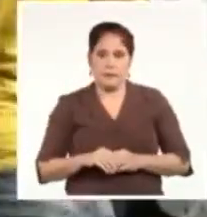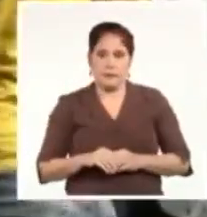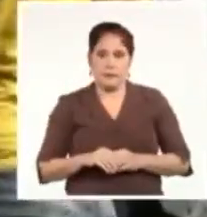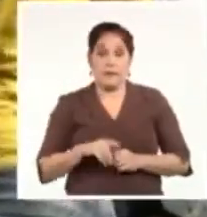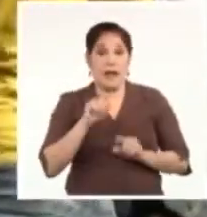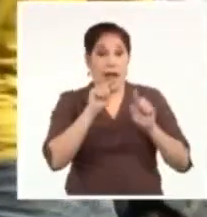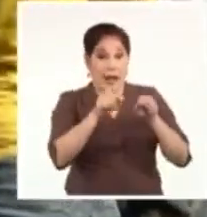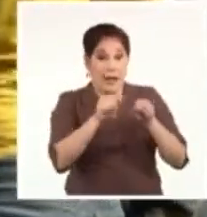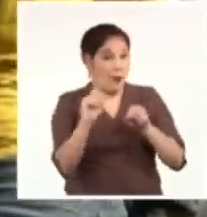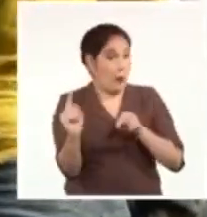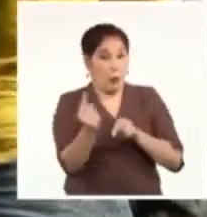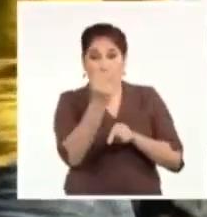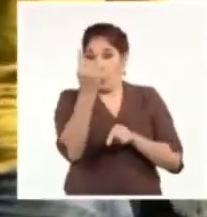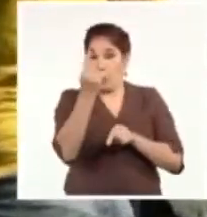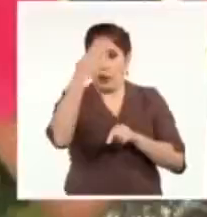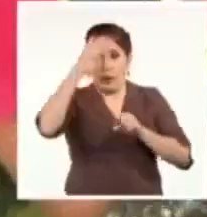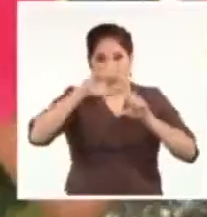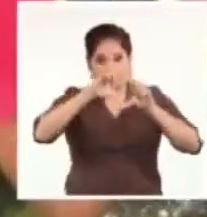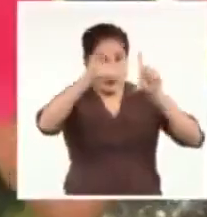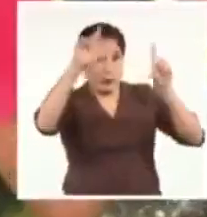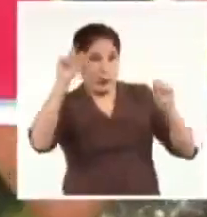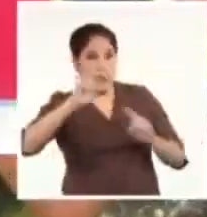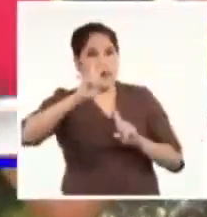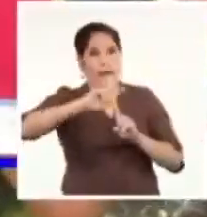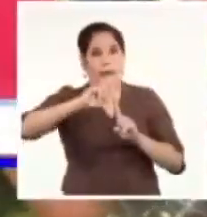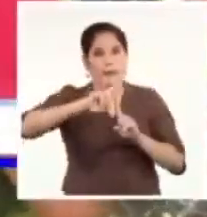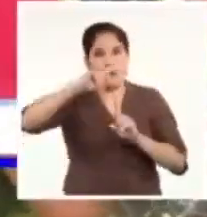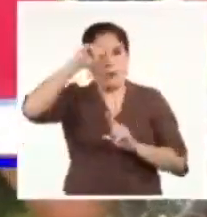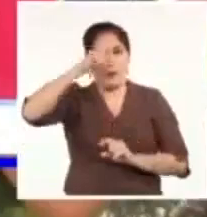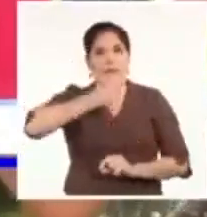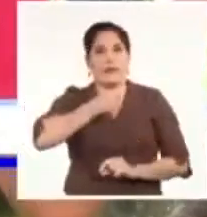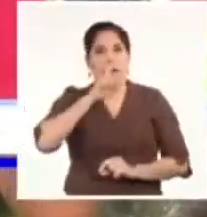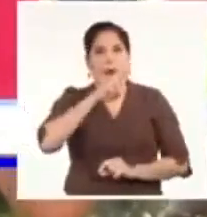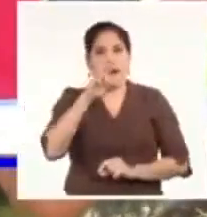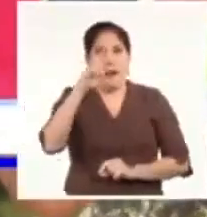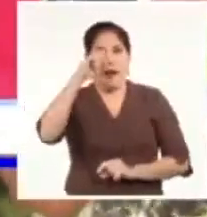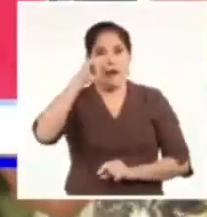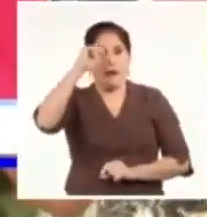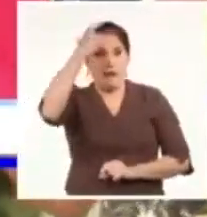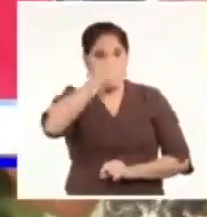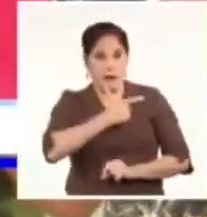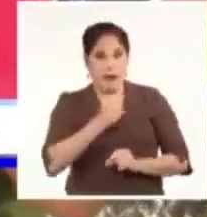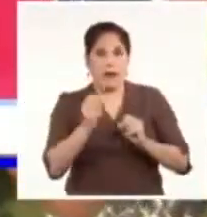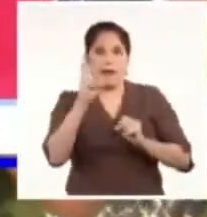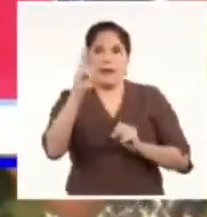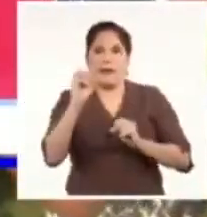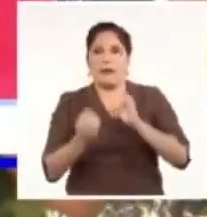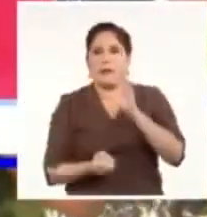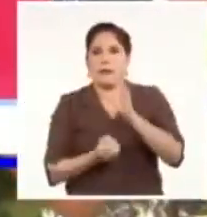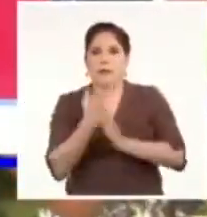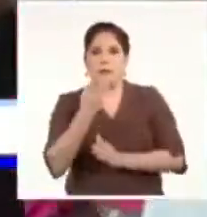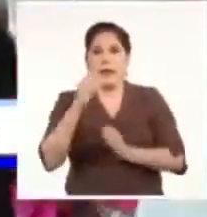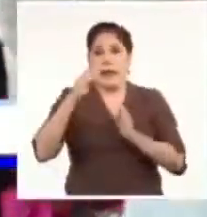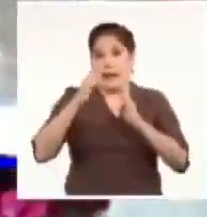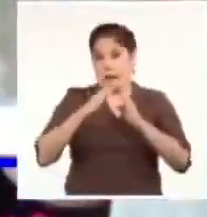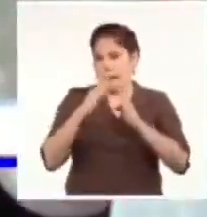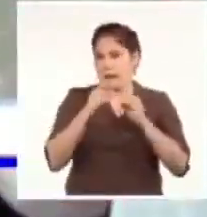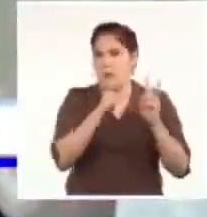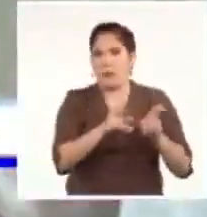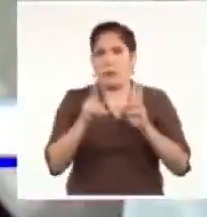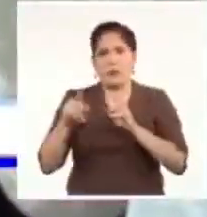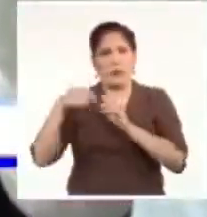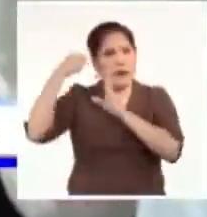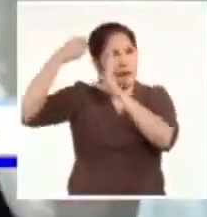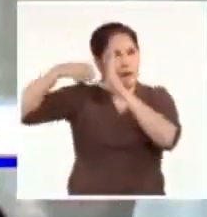Considerada única de su tipo en el país, Televisión Serrana cumple ya 30 años de fundada. La casa productora de videos fue el